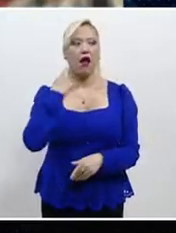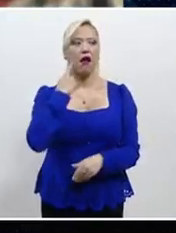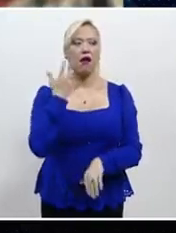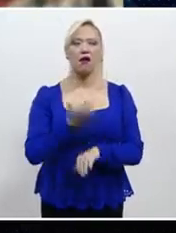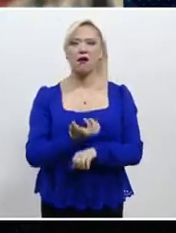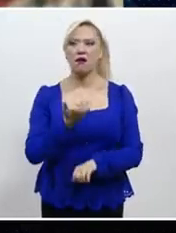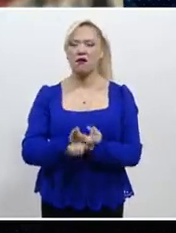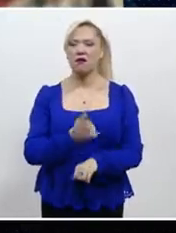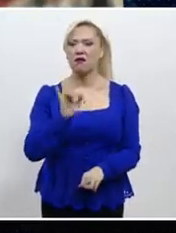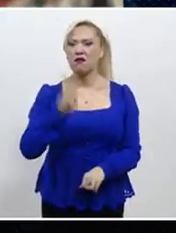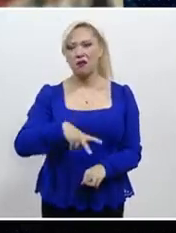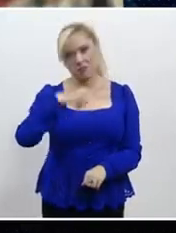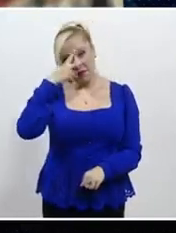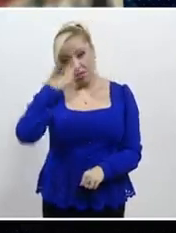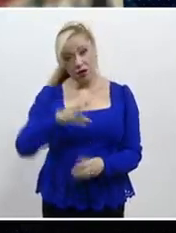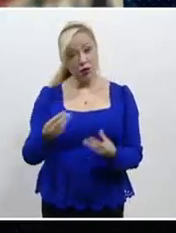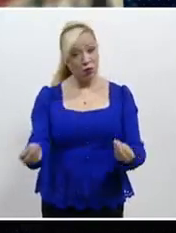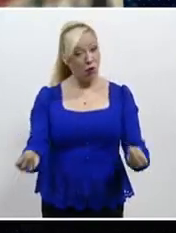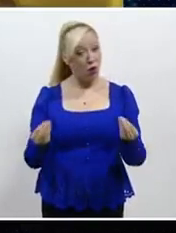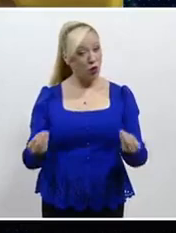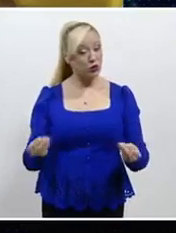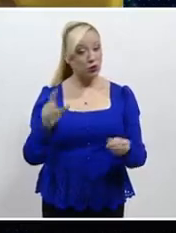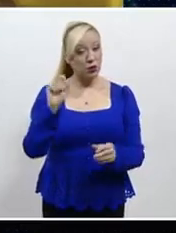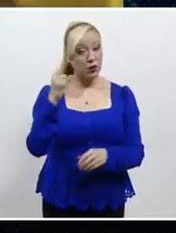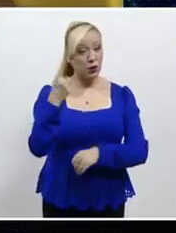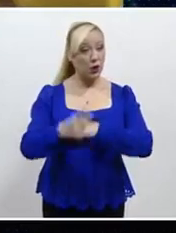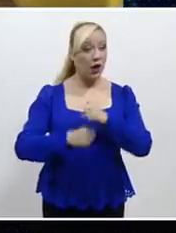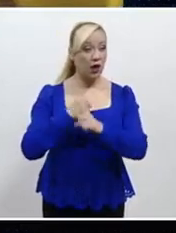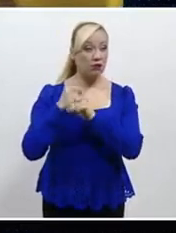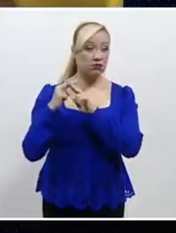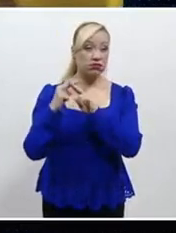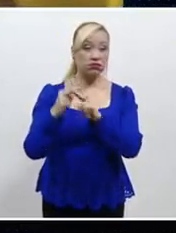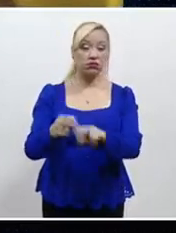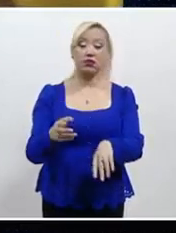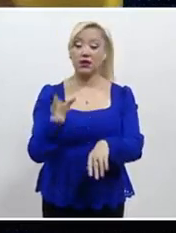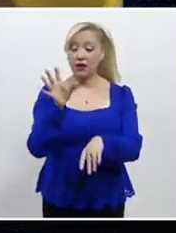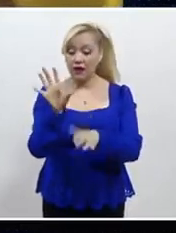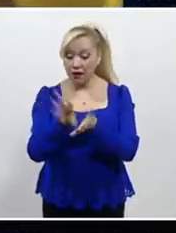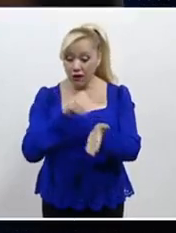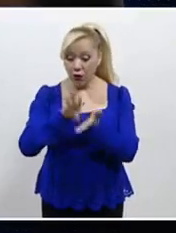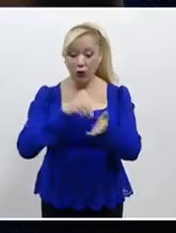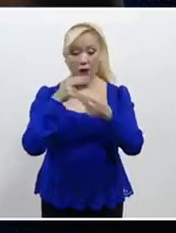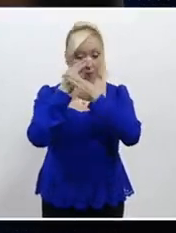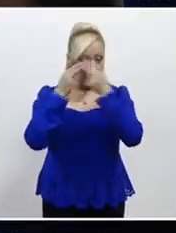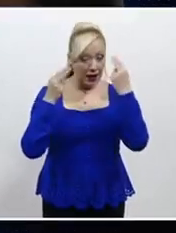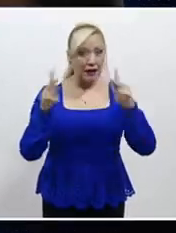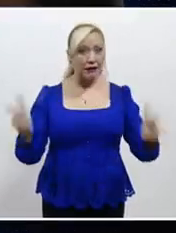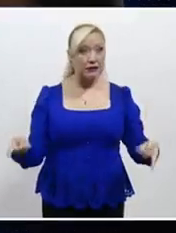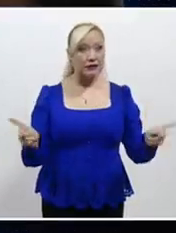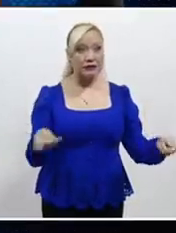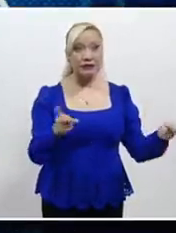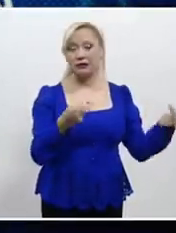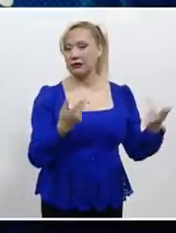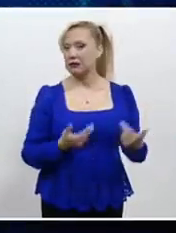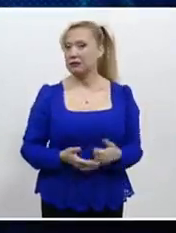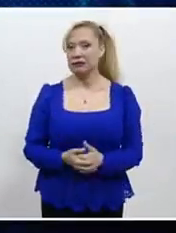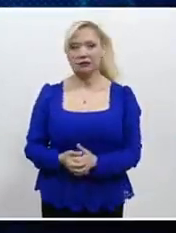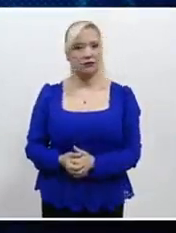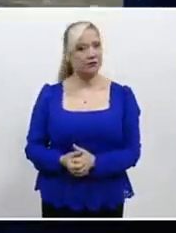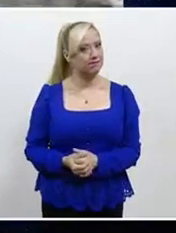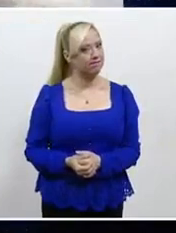Estados Unidos, México amplió a 21 años su permanencia en la lista de países vigilados por sus altos niveles de piratería.